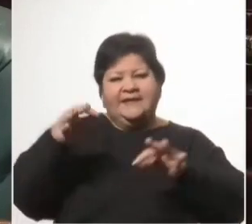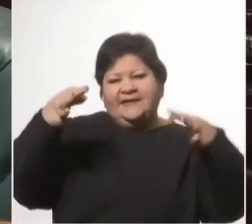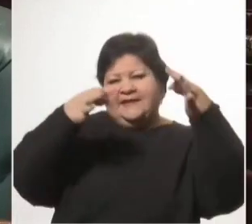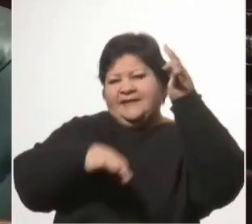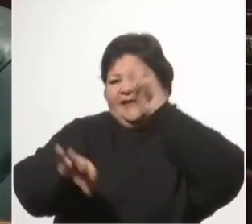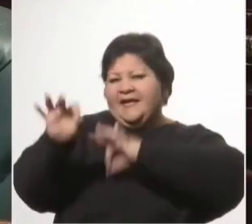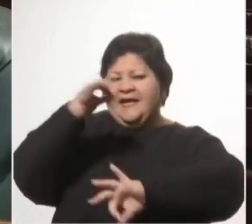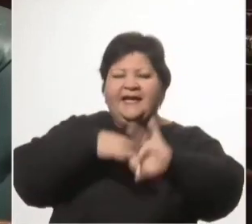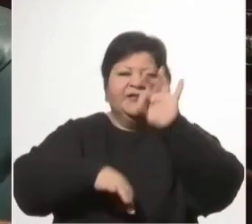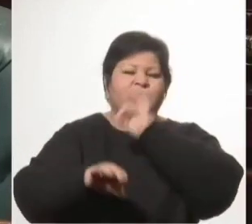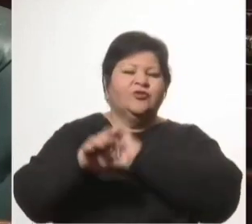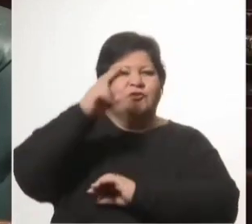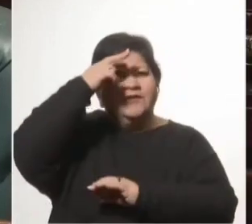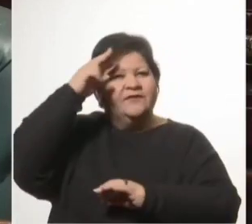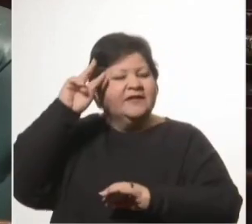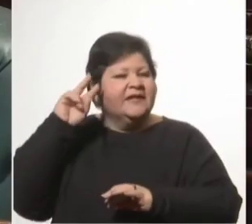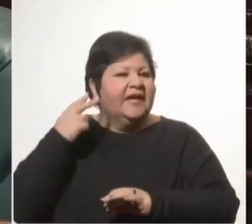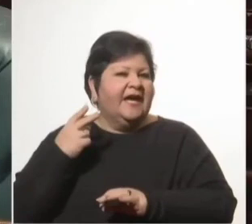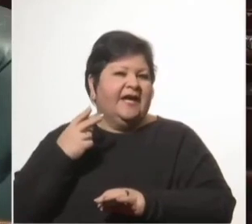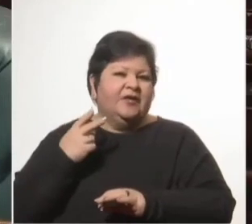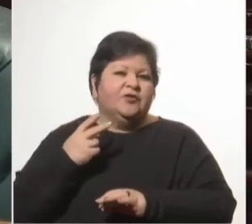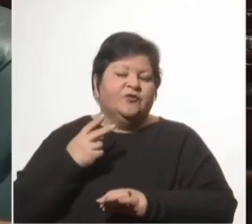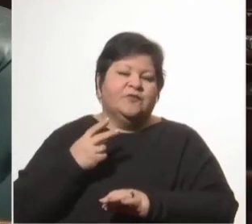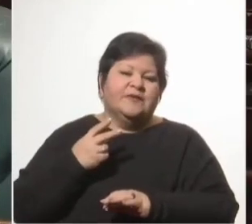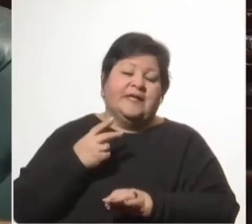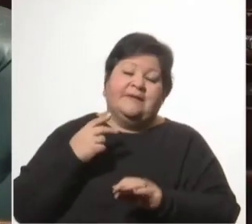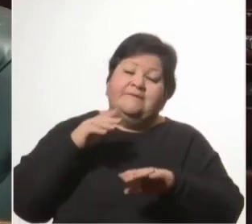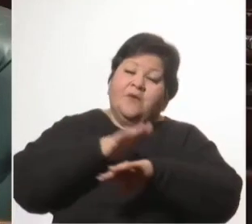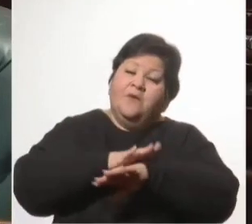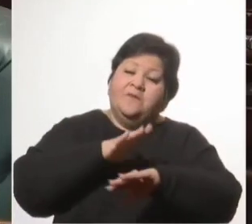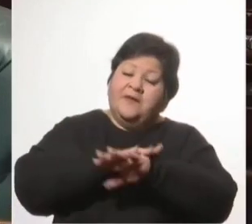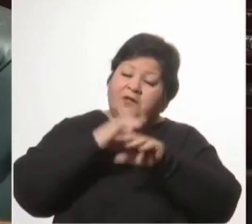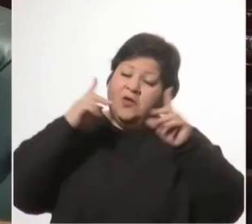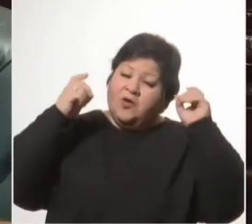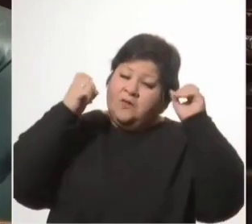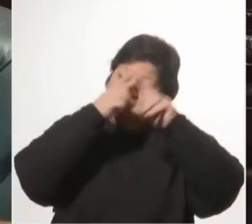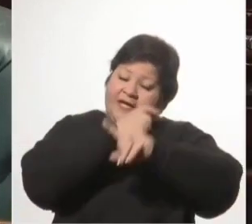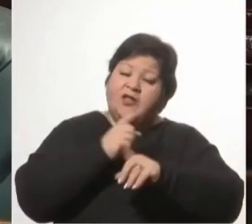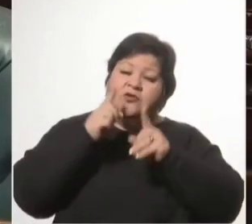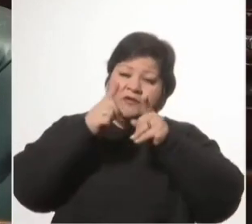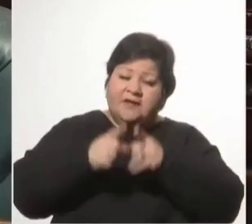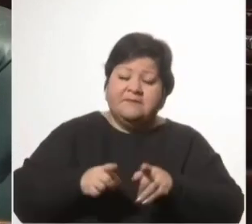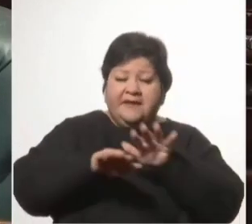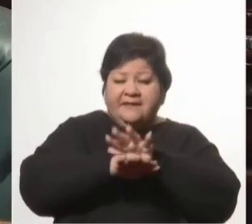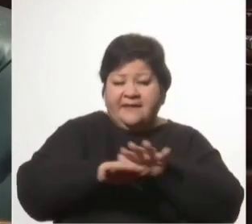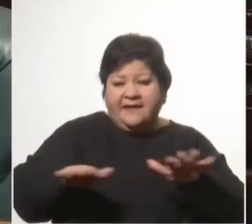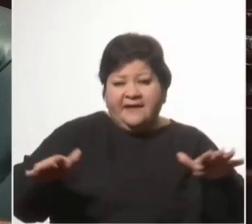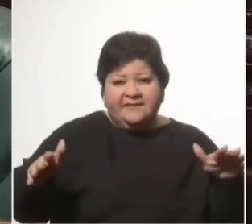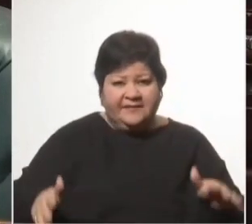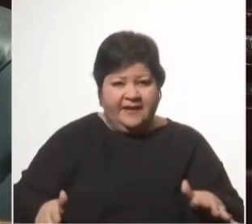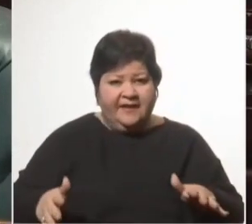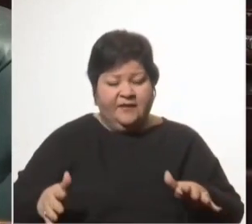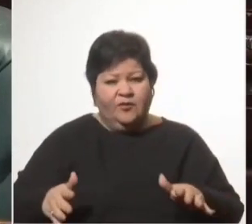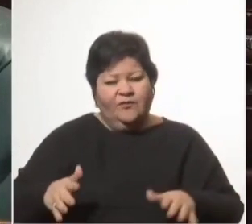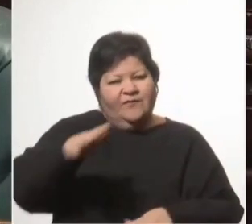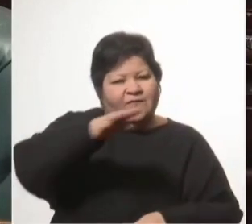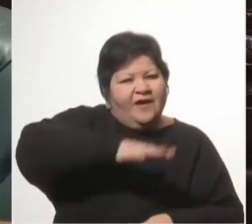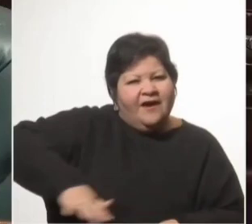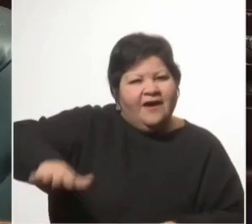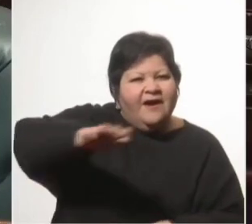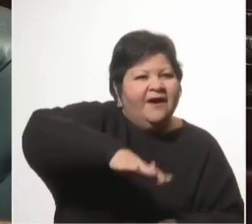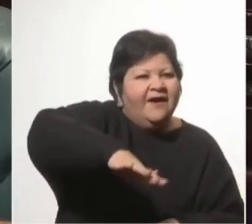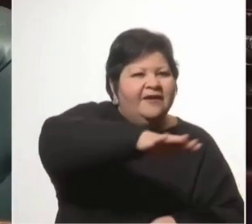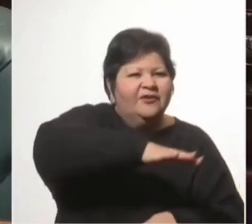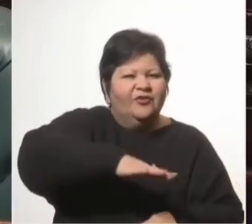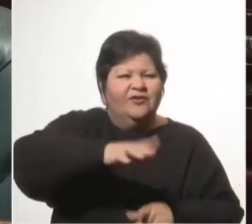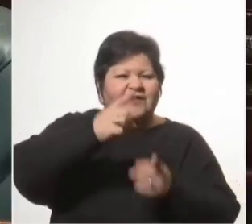censura y en los tablados de cada barrio de la ciudad. Murgas que reflejaban el sentir popular y que nutrían